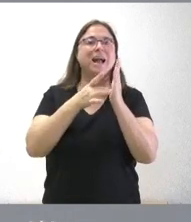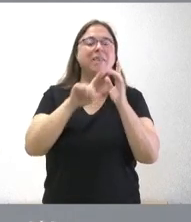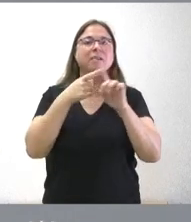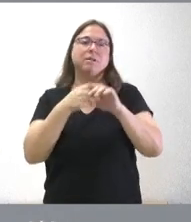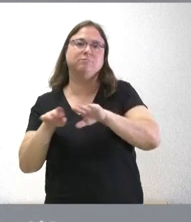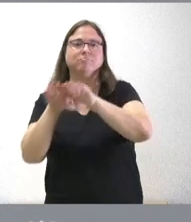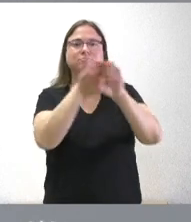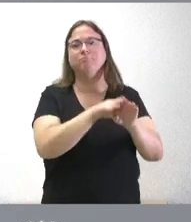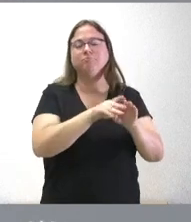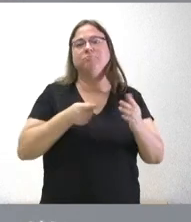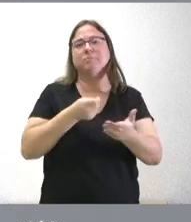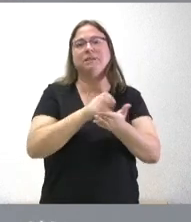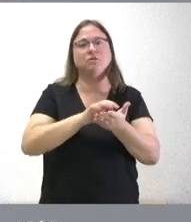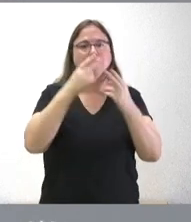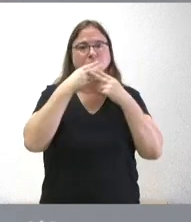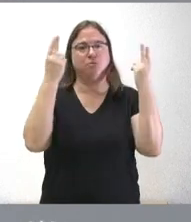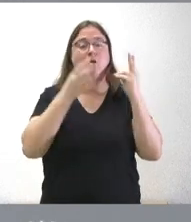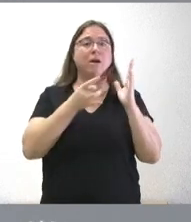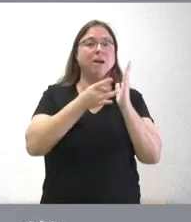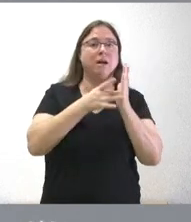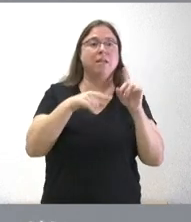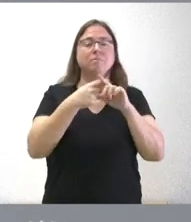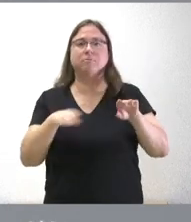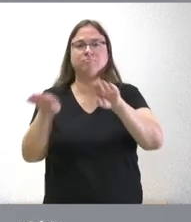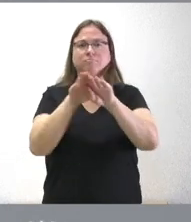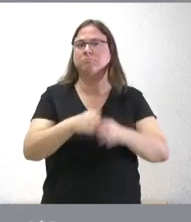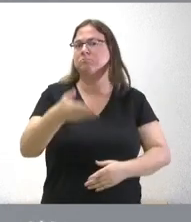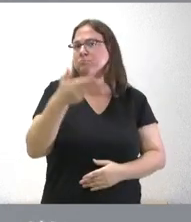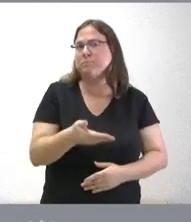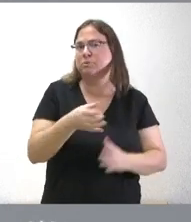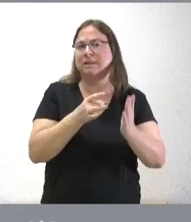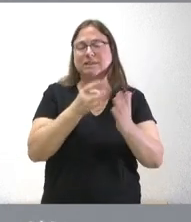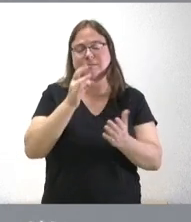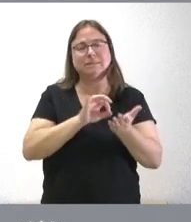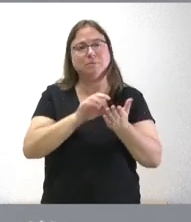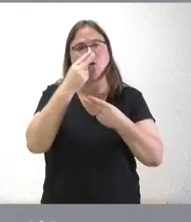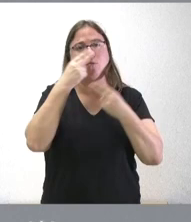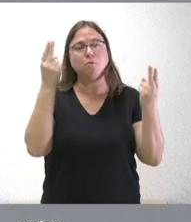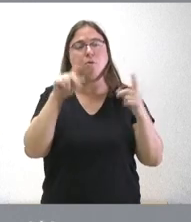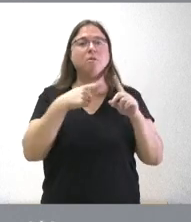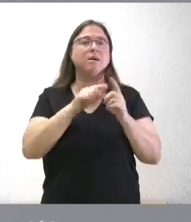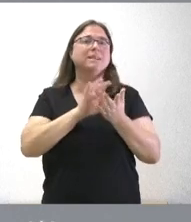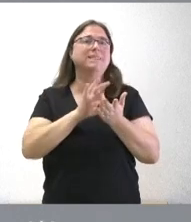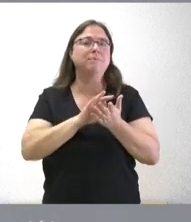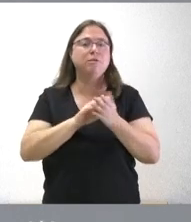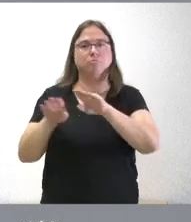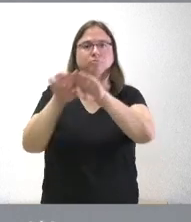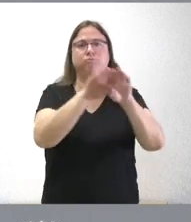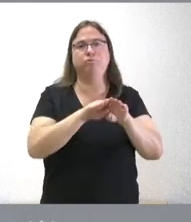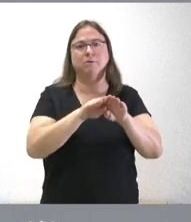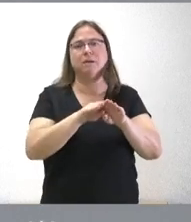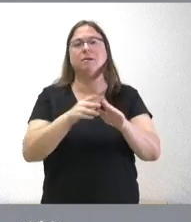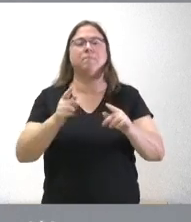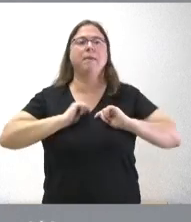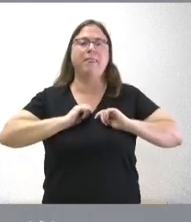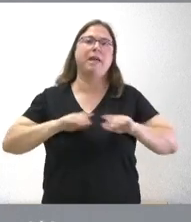en la prestación de los servicios públicos en la calidad y en la equidad nos importan muchos servicios públicos de mucha calidad pero también servicios públicos de equidad que garanticen